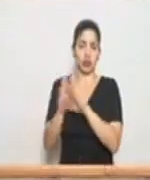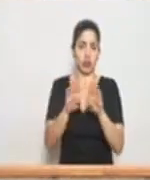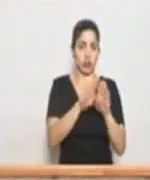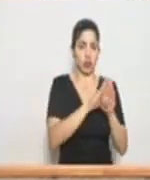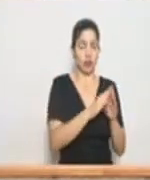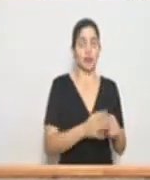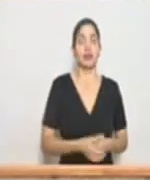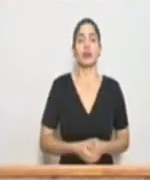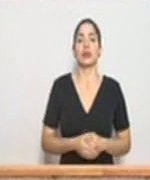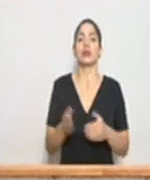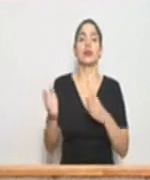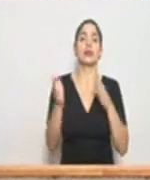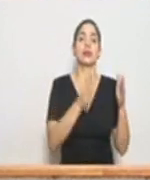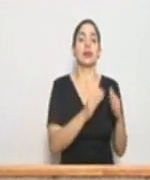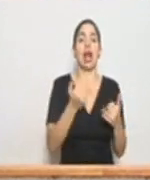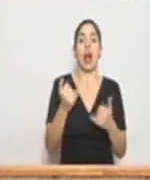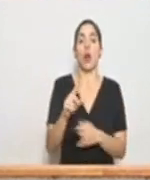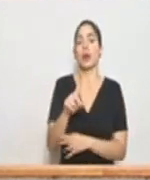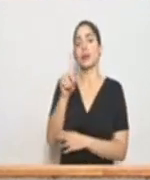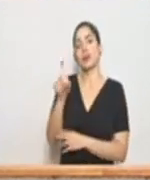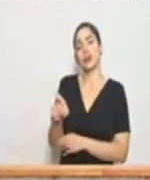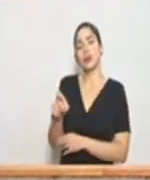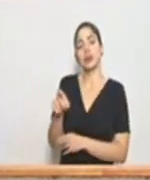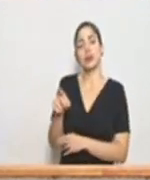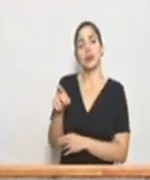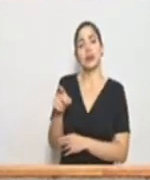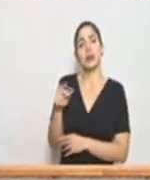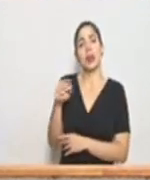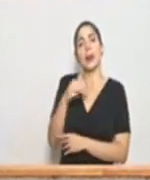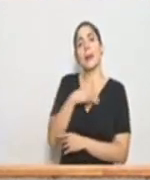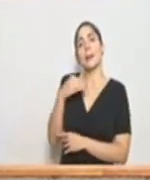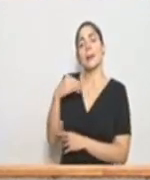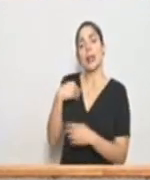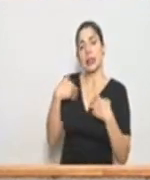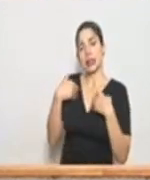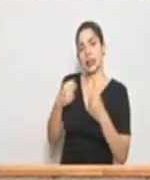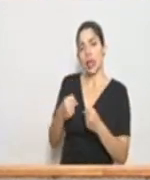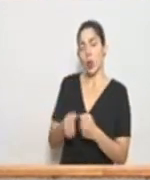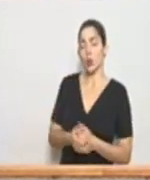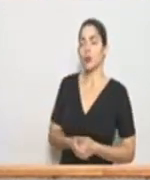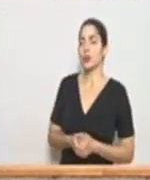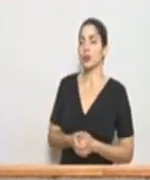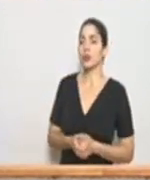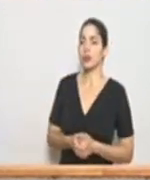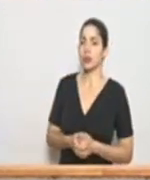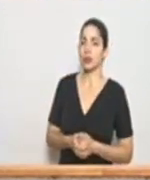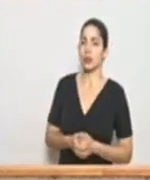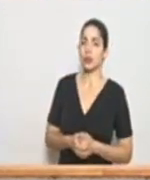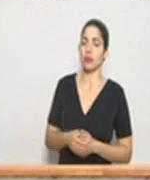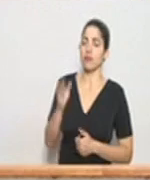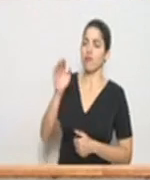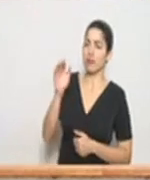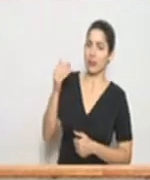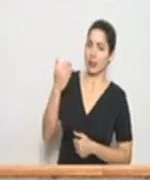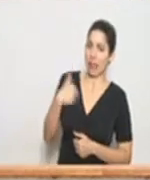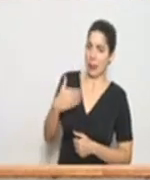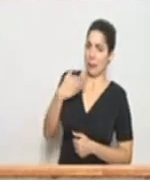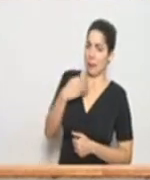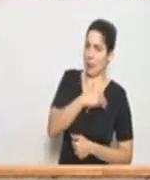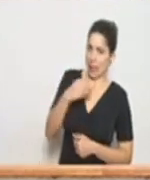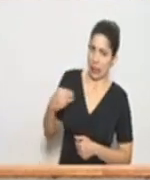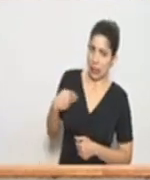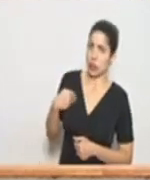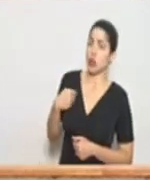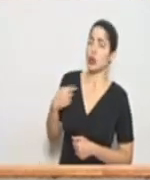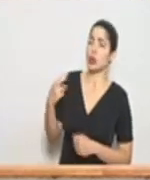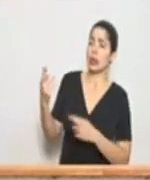Continuamos con las consultas al señor Ministro de Salud. Señor Ministro, nos